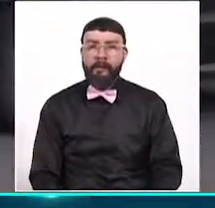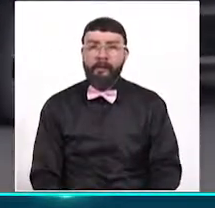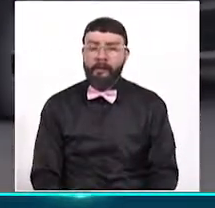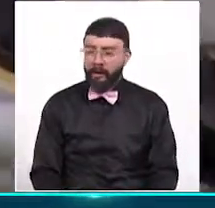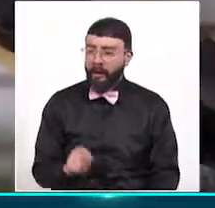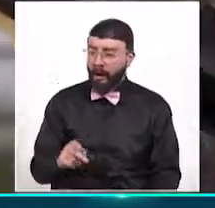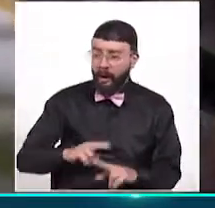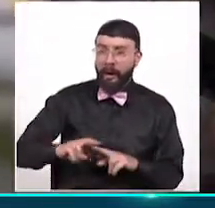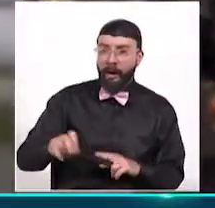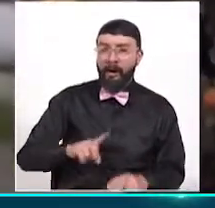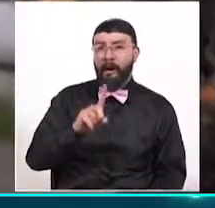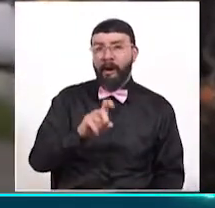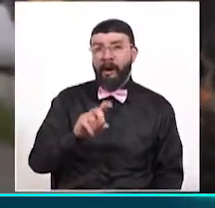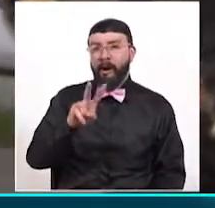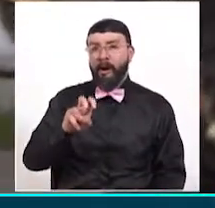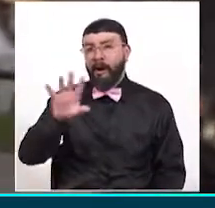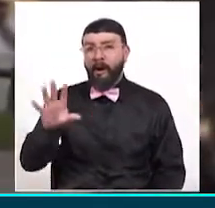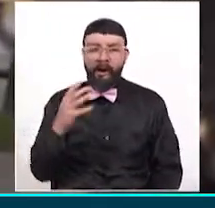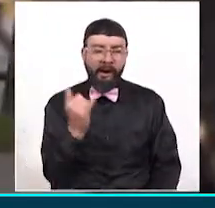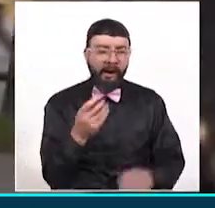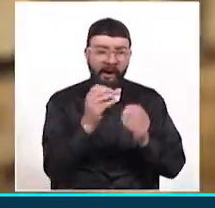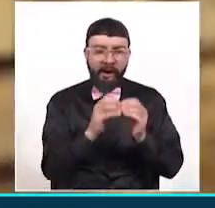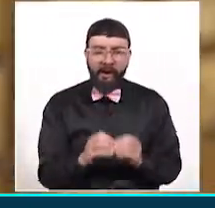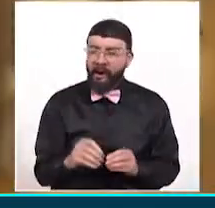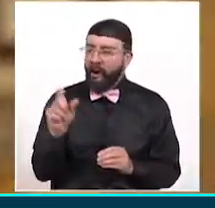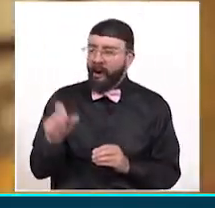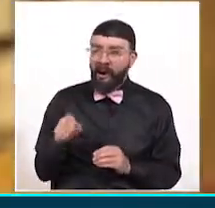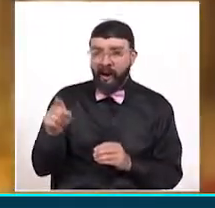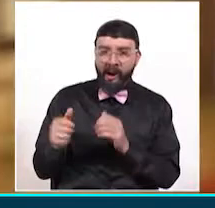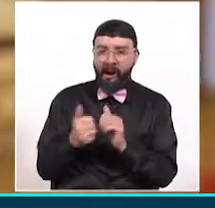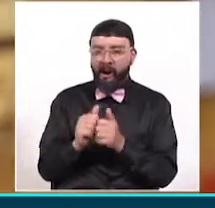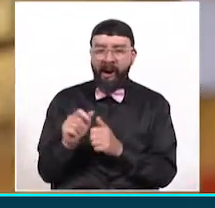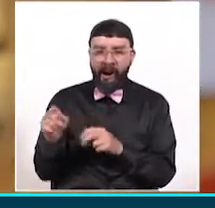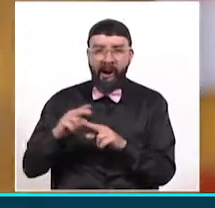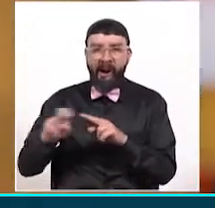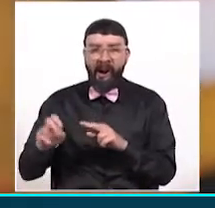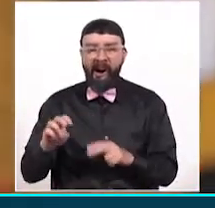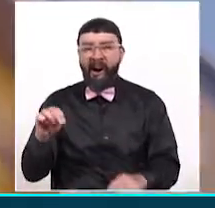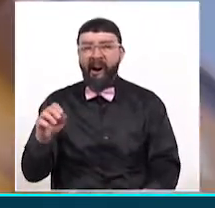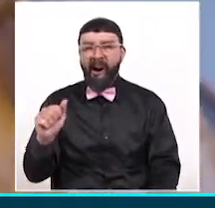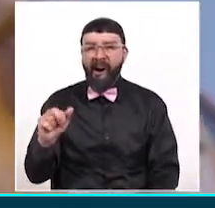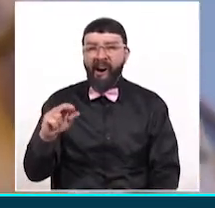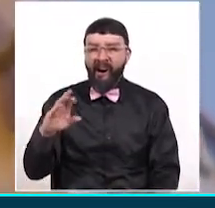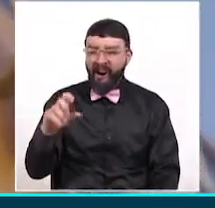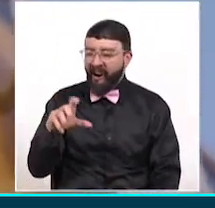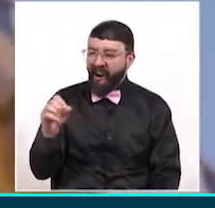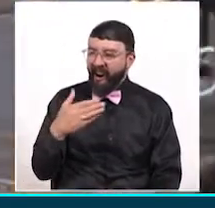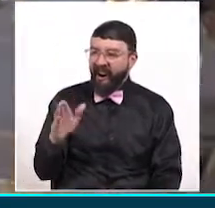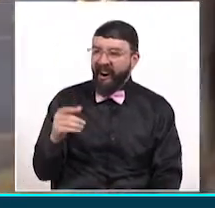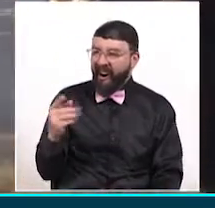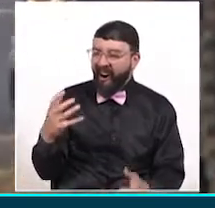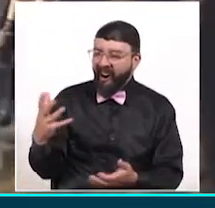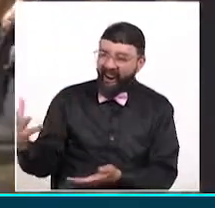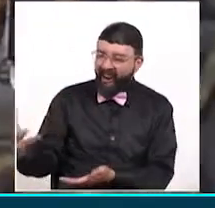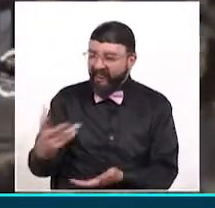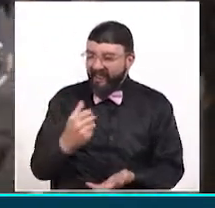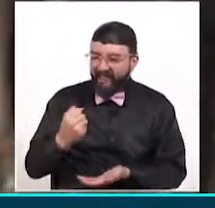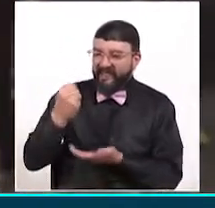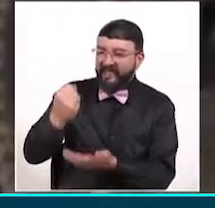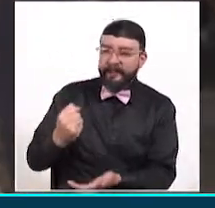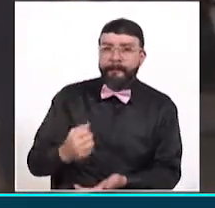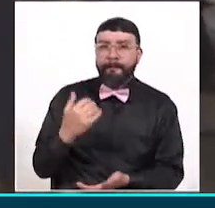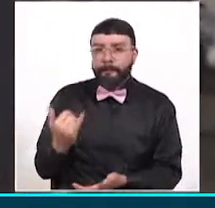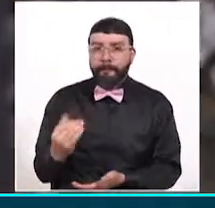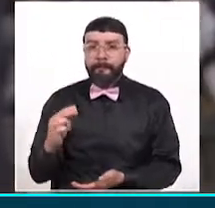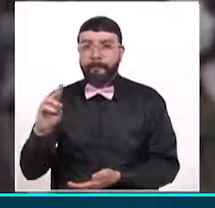Manizales 675 es un reto creado por el reconocido deportista manizaleño Marcelo Gutiérrez, que busca recoger fondos para invertir en 6 pistas